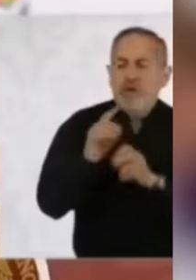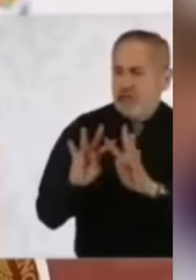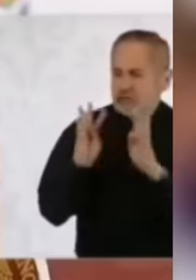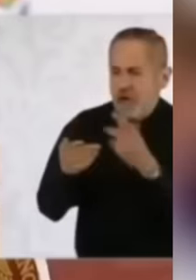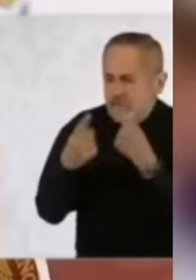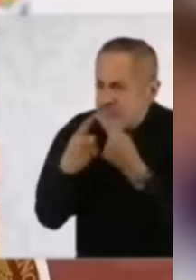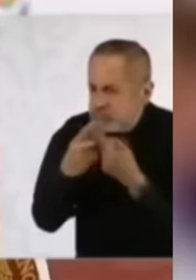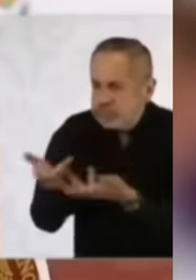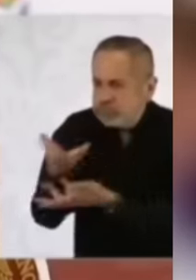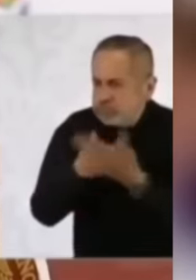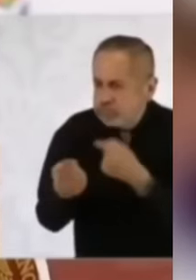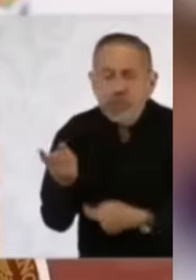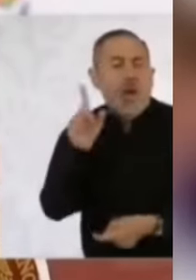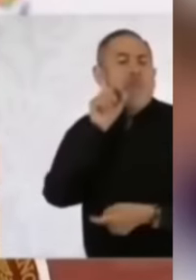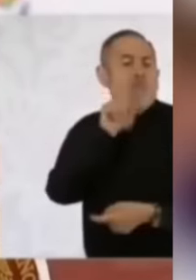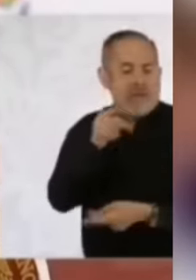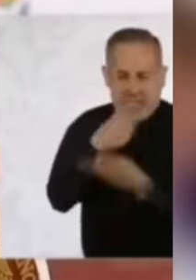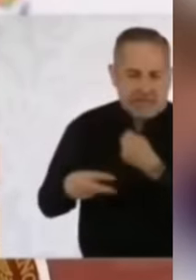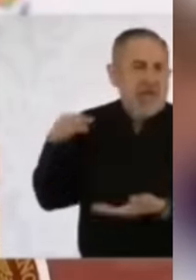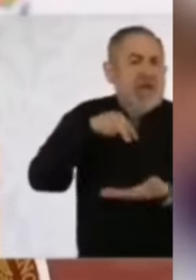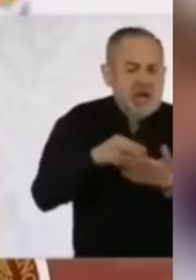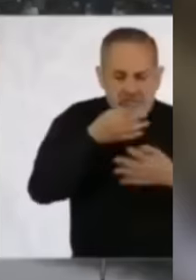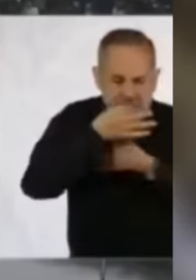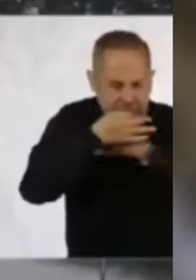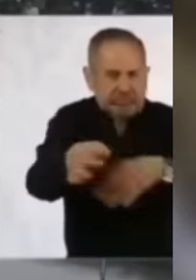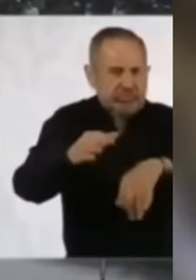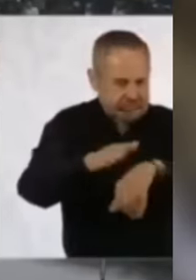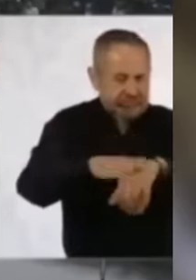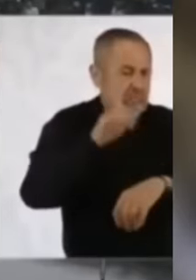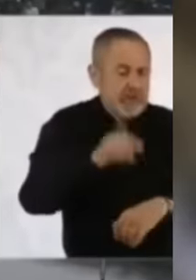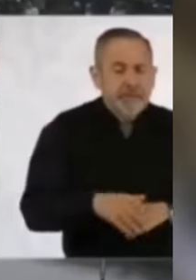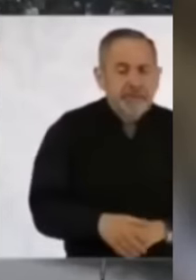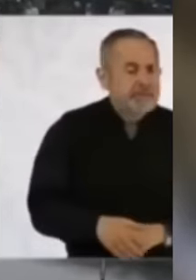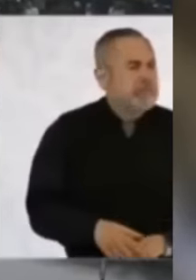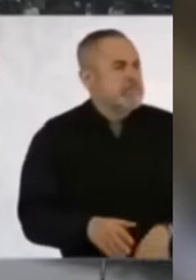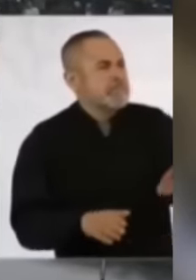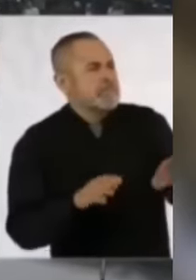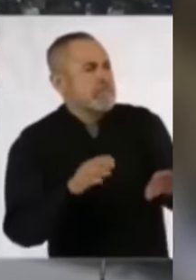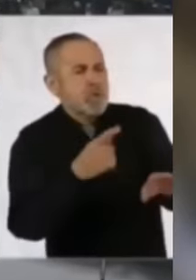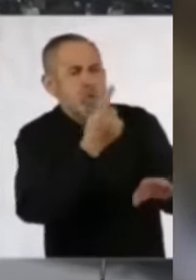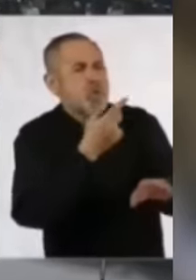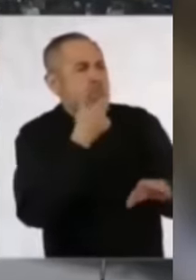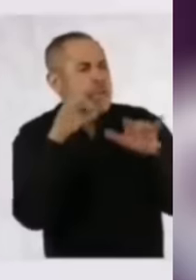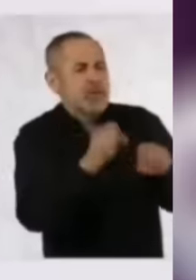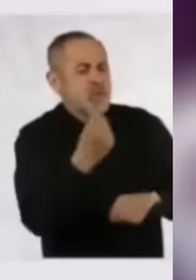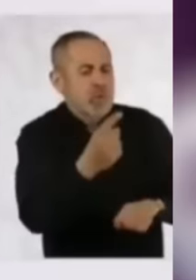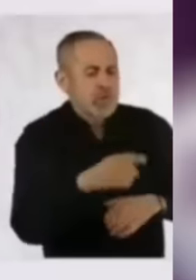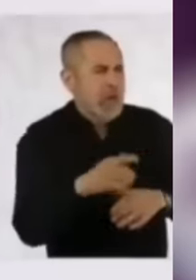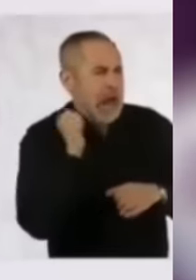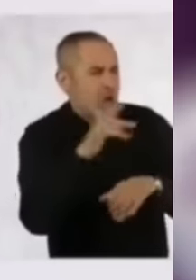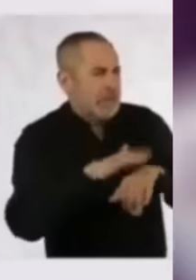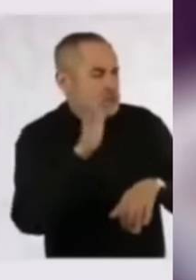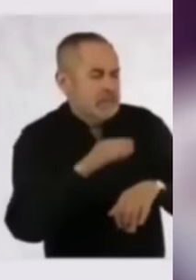darles más información de qué es lo que se conoce. ¿Sólo se sabe de un detenido o algo más? Un detenido y